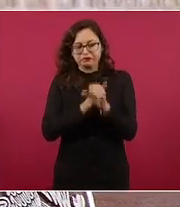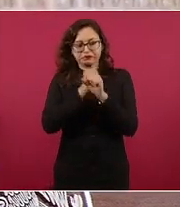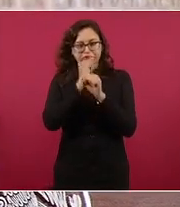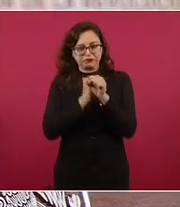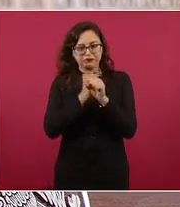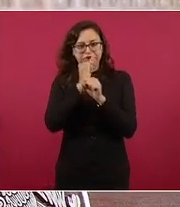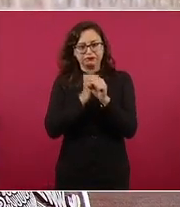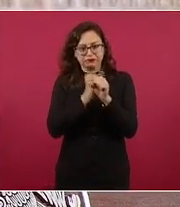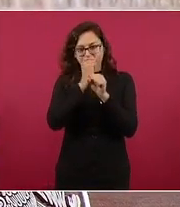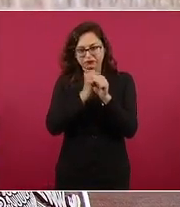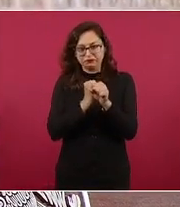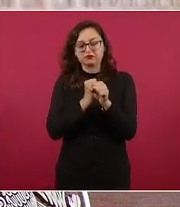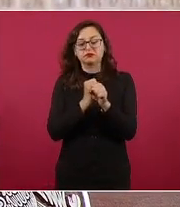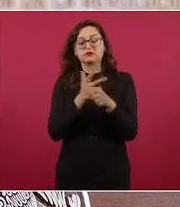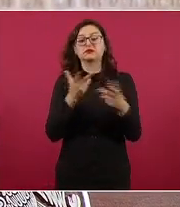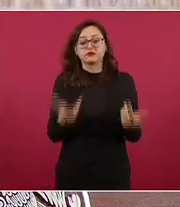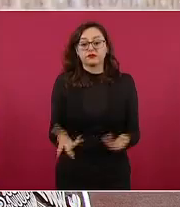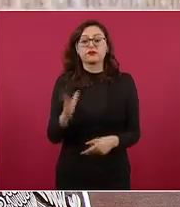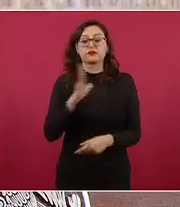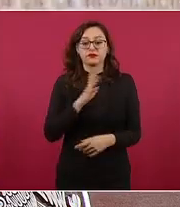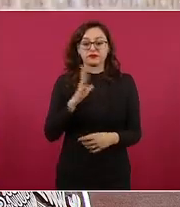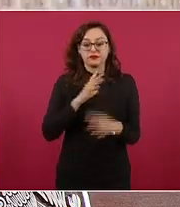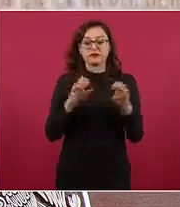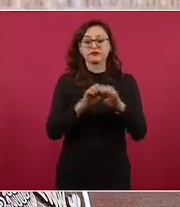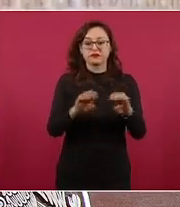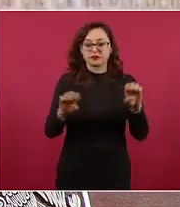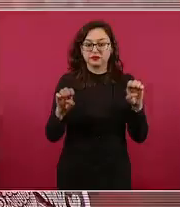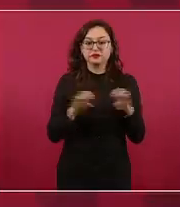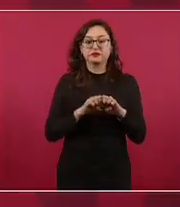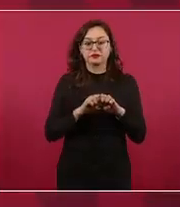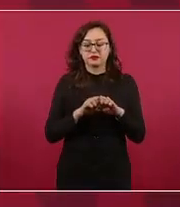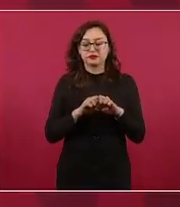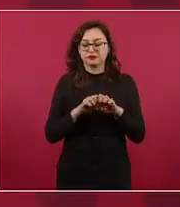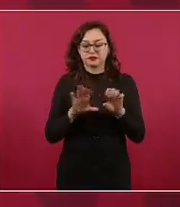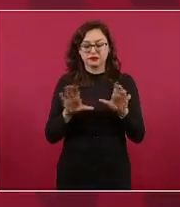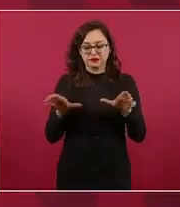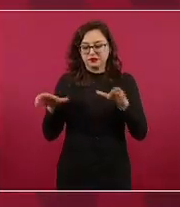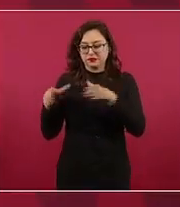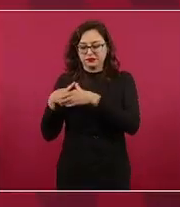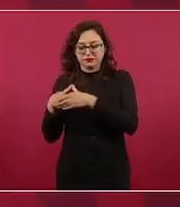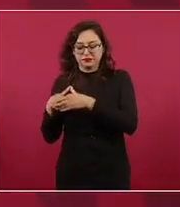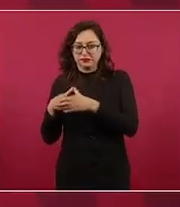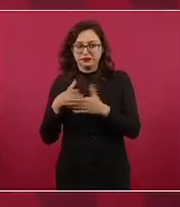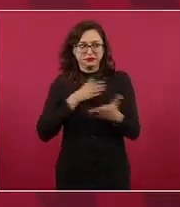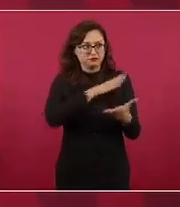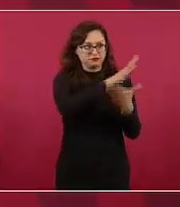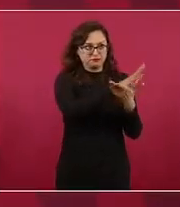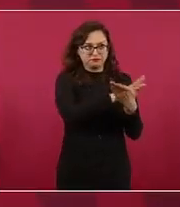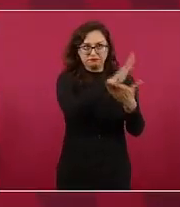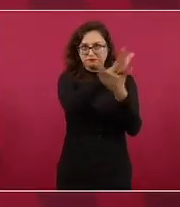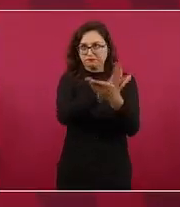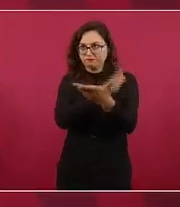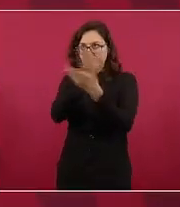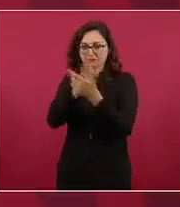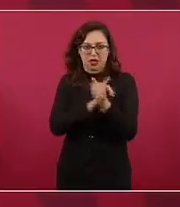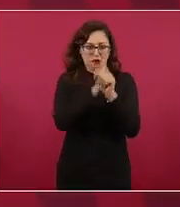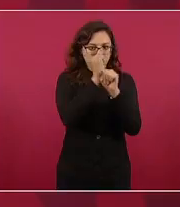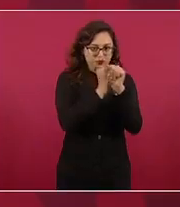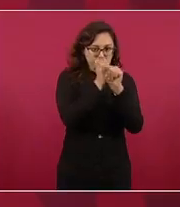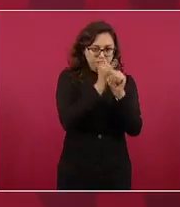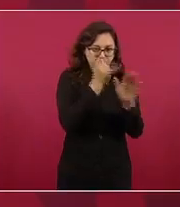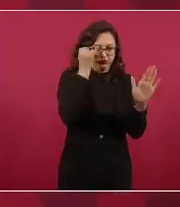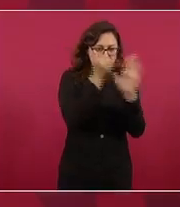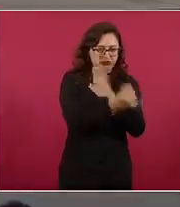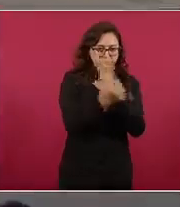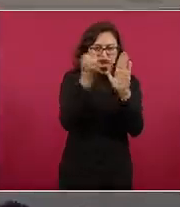y tenemos equipos especiales te aclaro de que la mayoría de estos casos tienen que